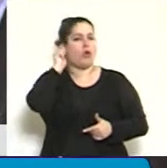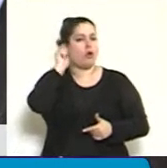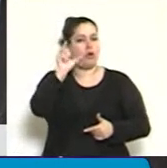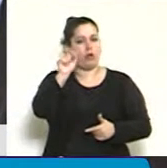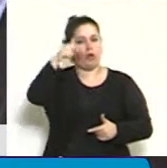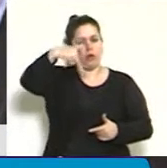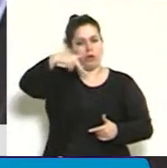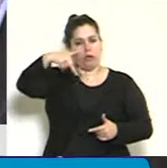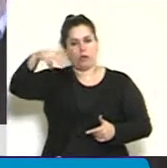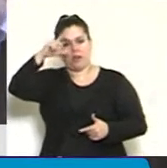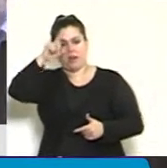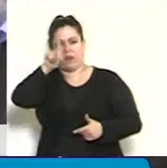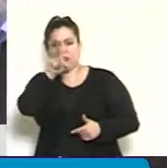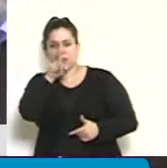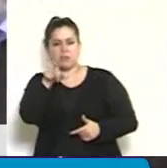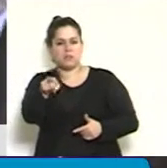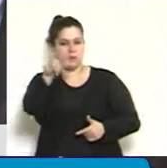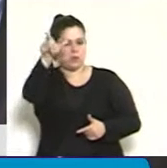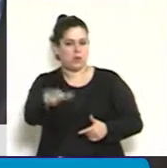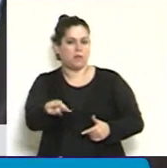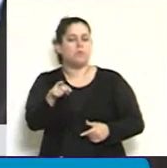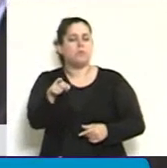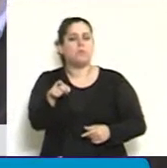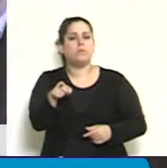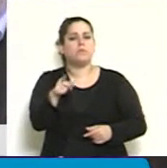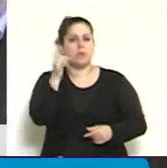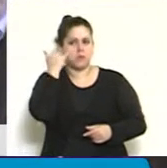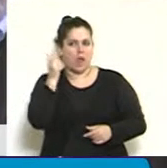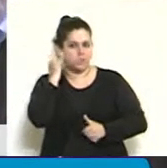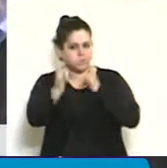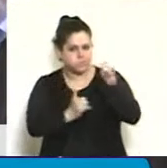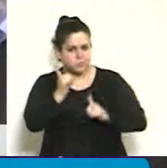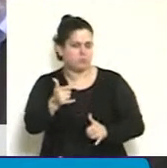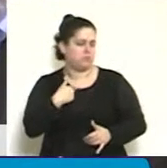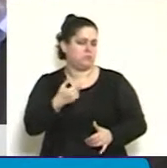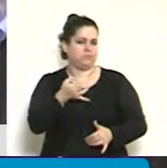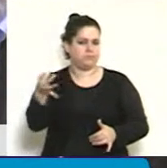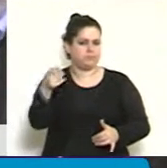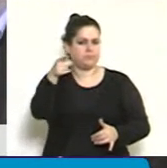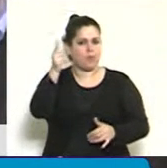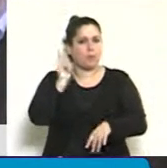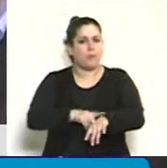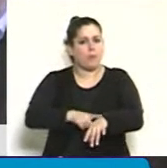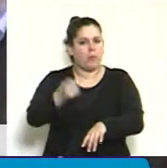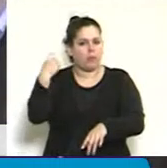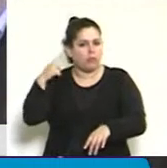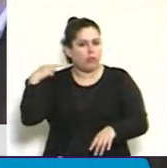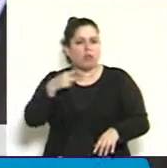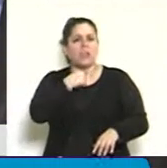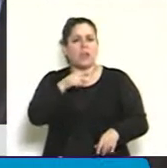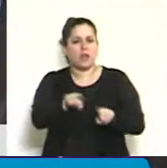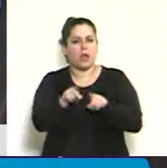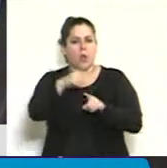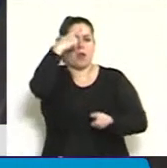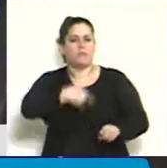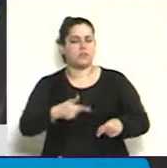que se titula Ni olvido ni perdón, dejan en Bonet, en ese momento, que querían garantizar la integridad